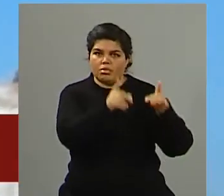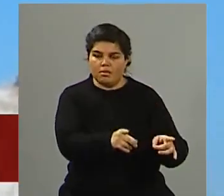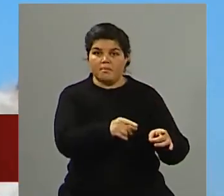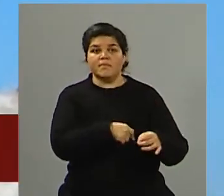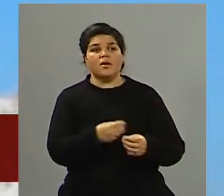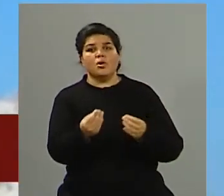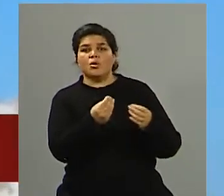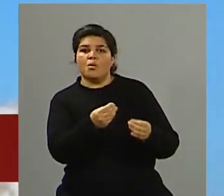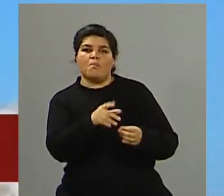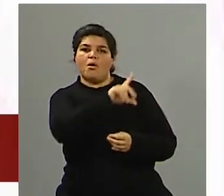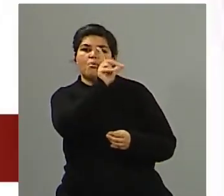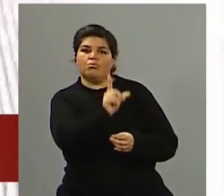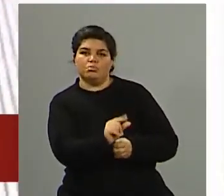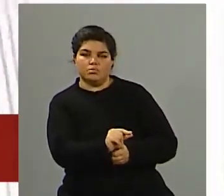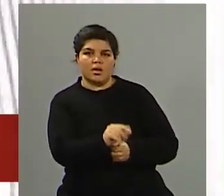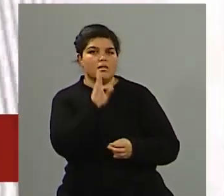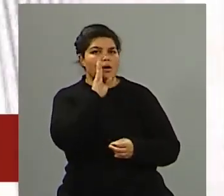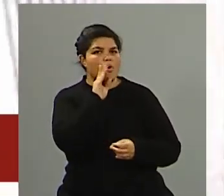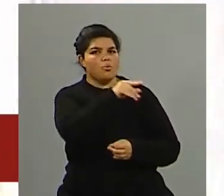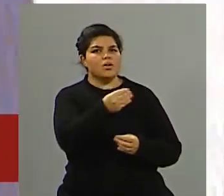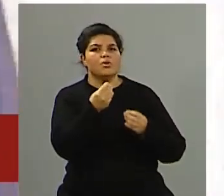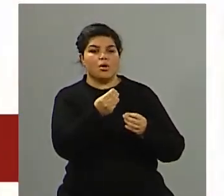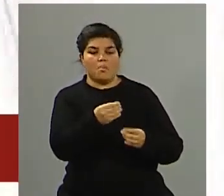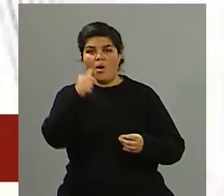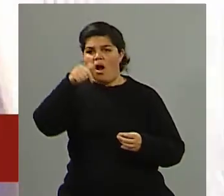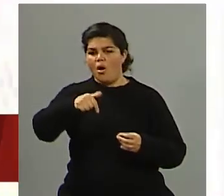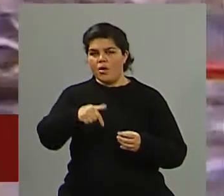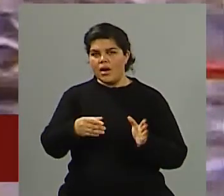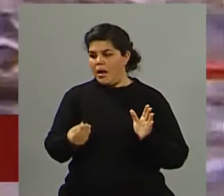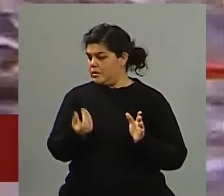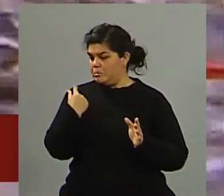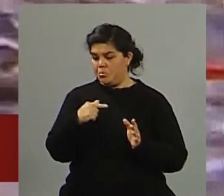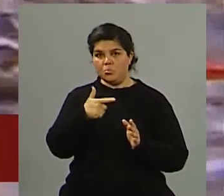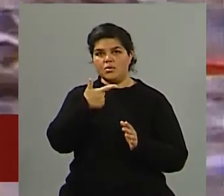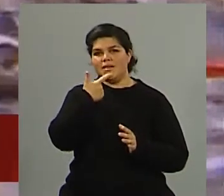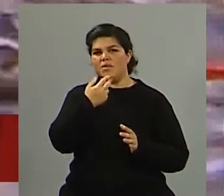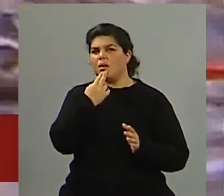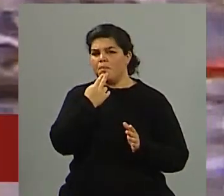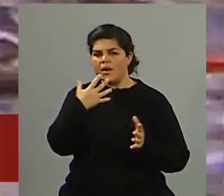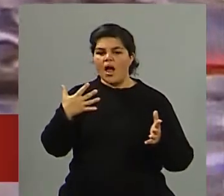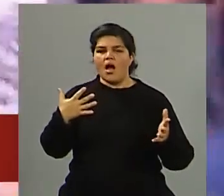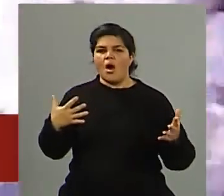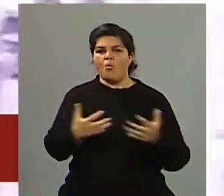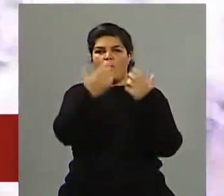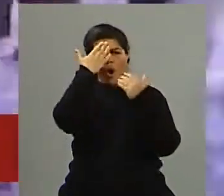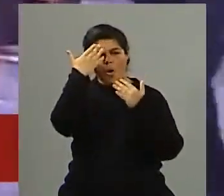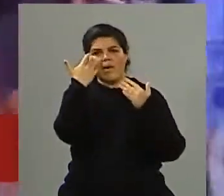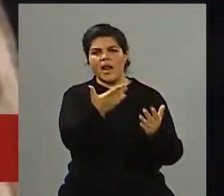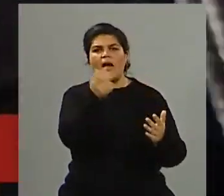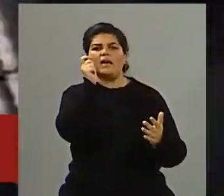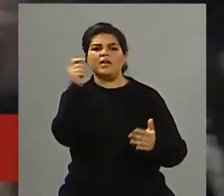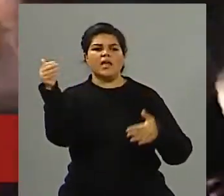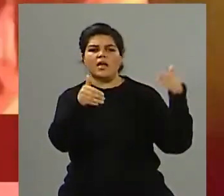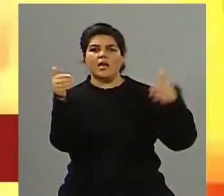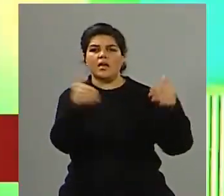país, cómo se vive hoy en Nueva York esa jornada, cómo se vivió, quiénes participaron del homenaje que se hace año tras año.